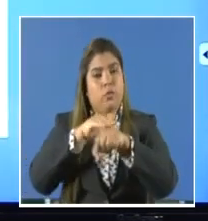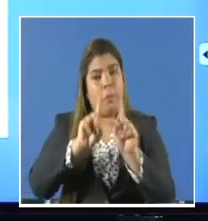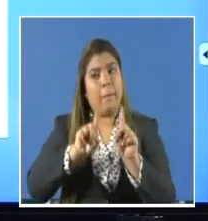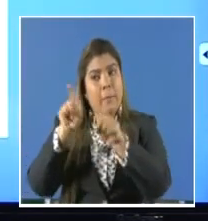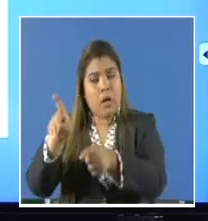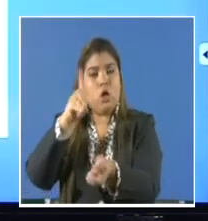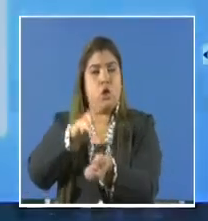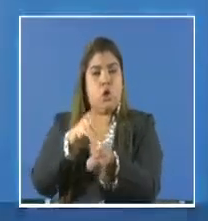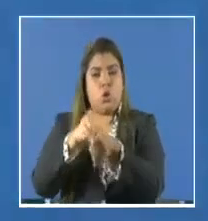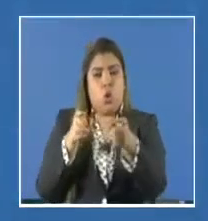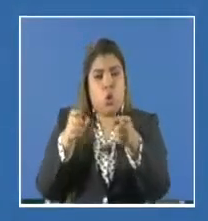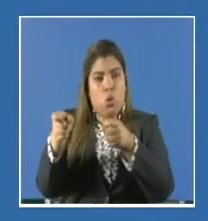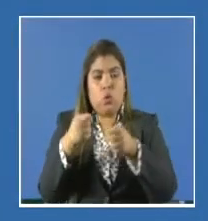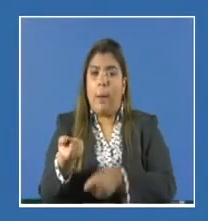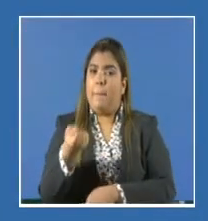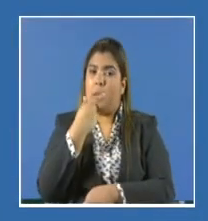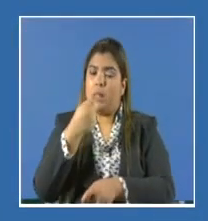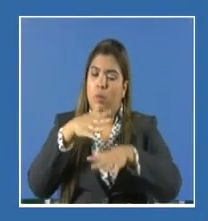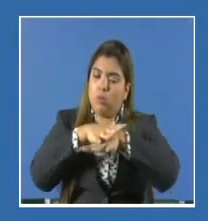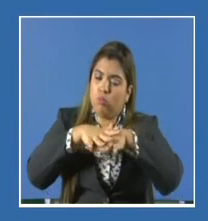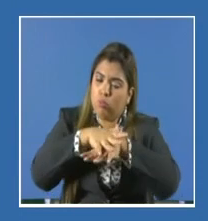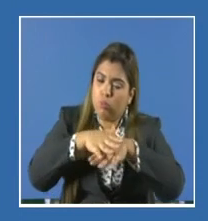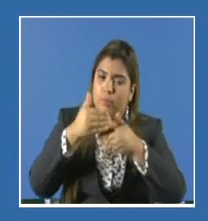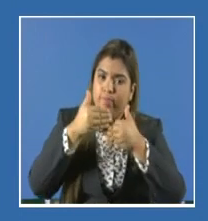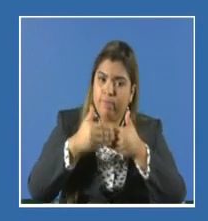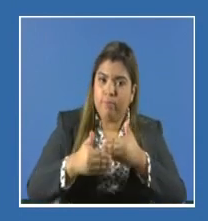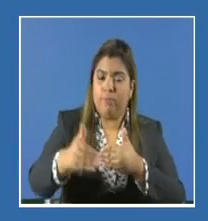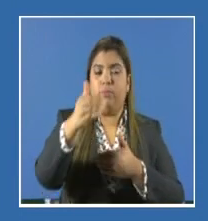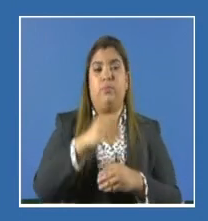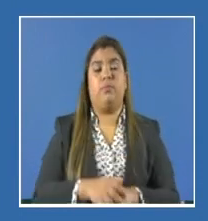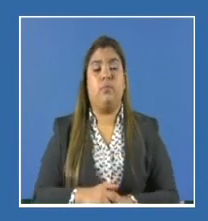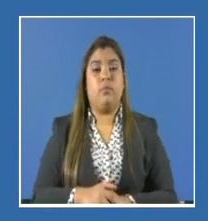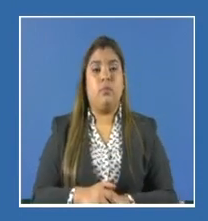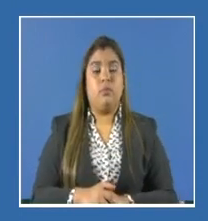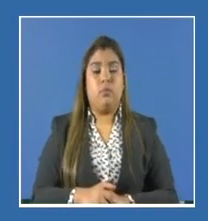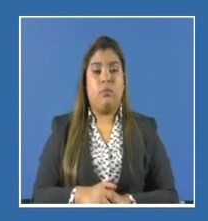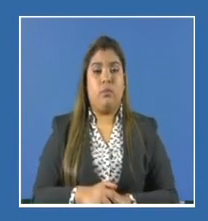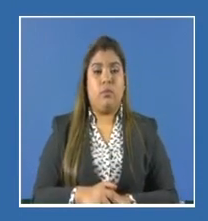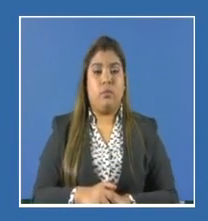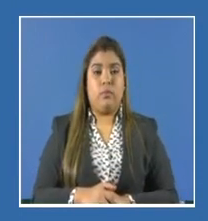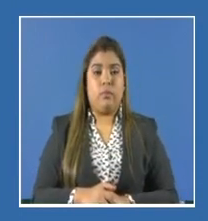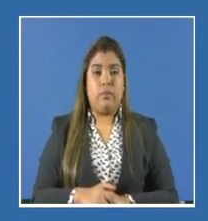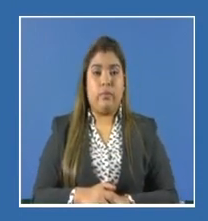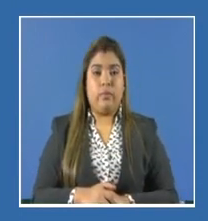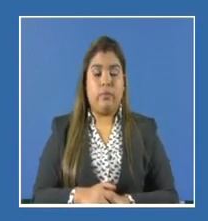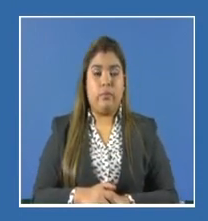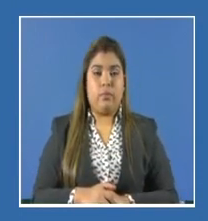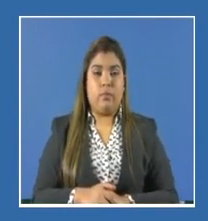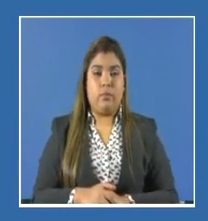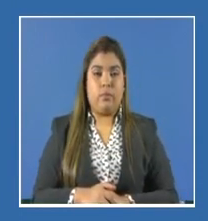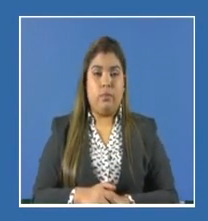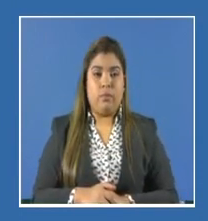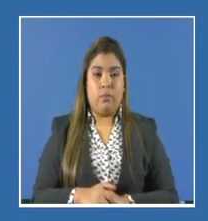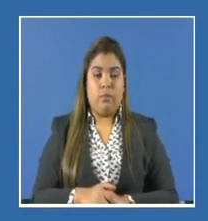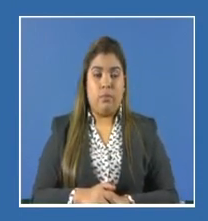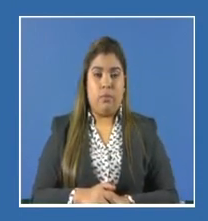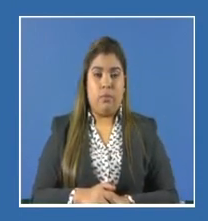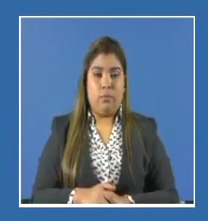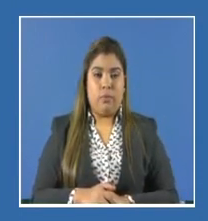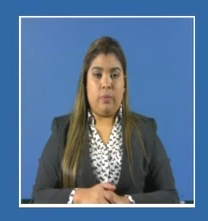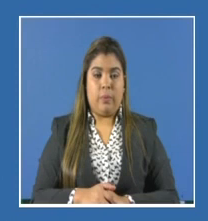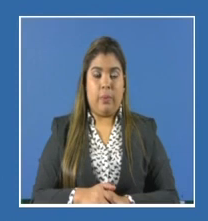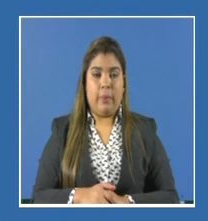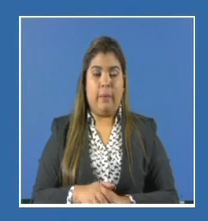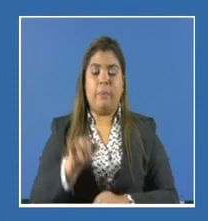En cuanto a los corregimientos con mayor número de casos reportados para el día de hoy, continúan siendo los